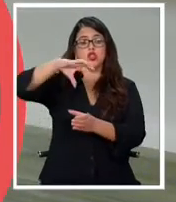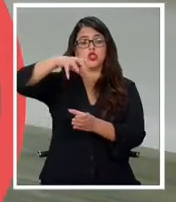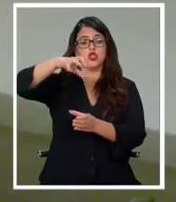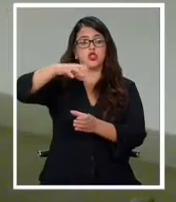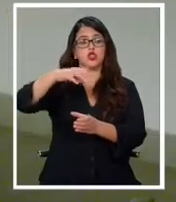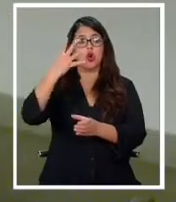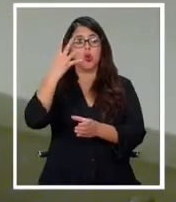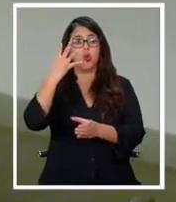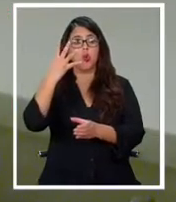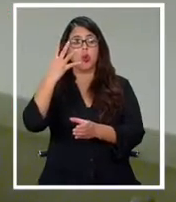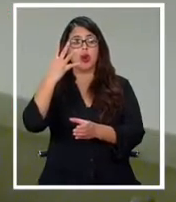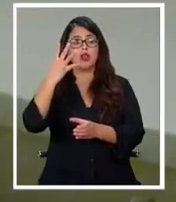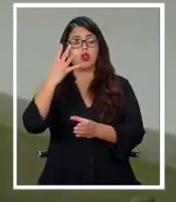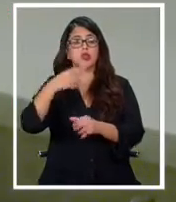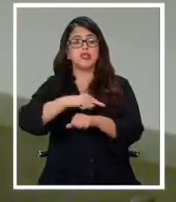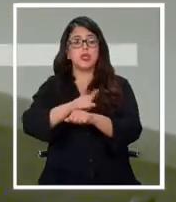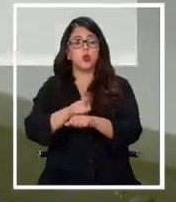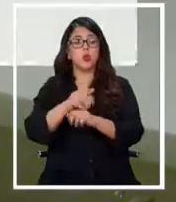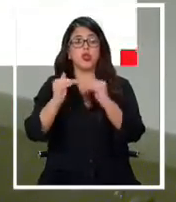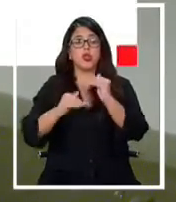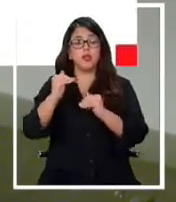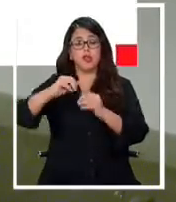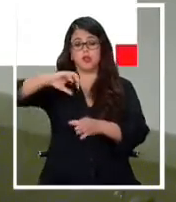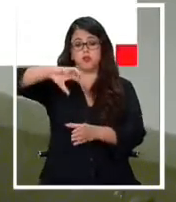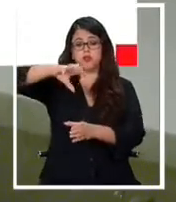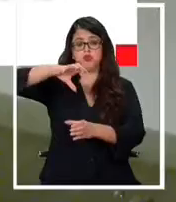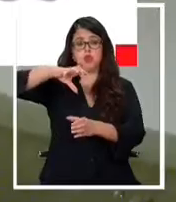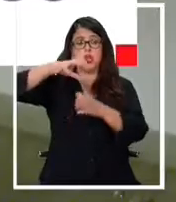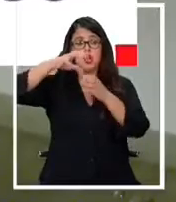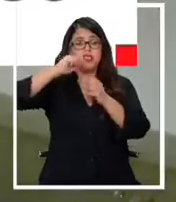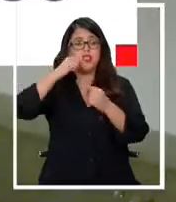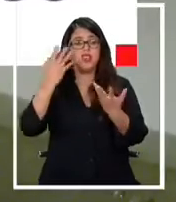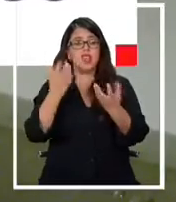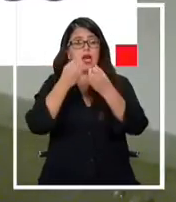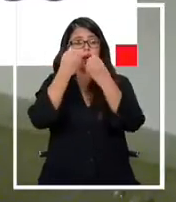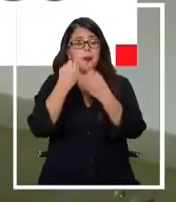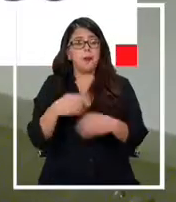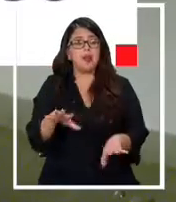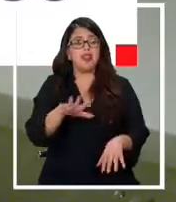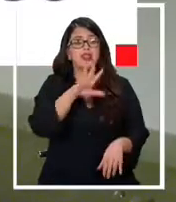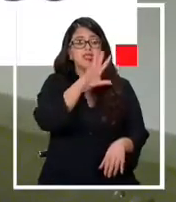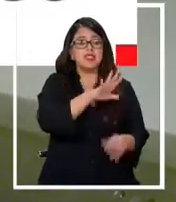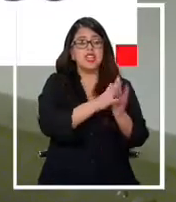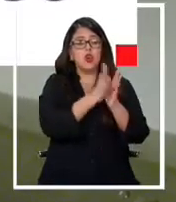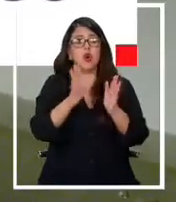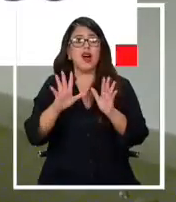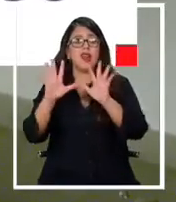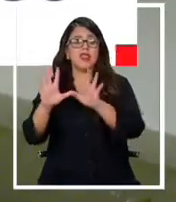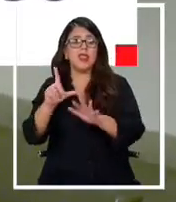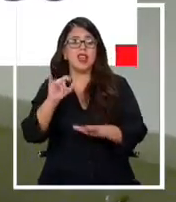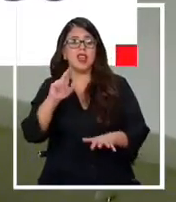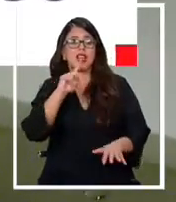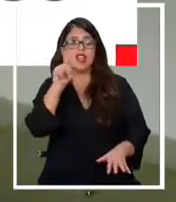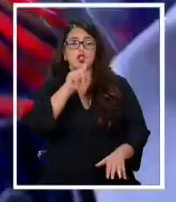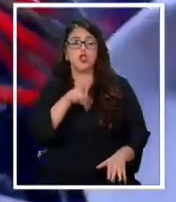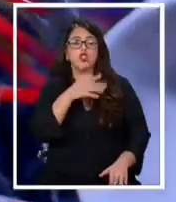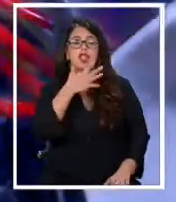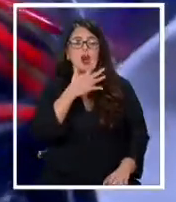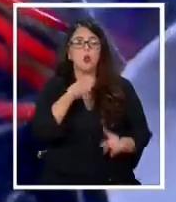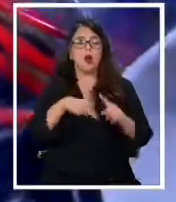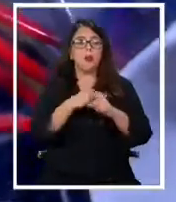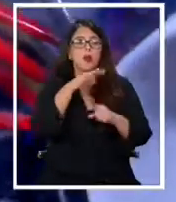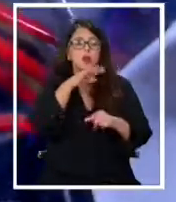Dependiendo de la intensidad o el tamaño, una llave abierta puede significar la pérdida de 5 a 10 litros de agua por minuto.